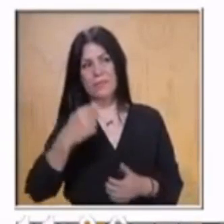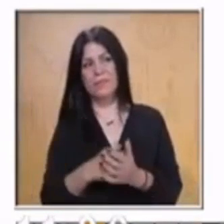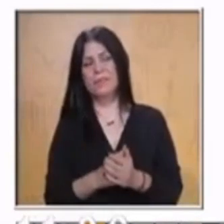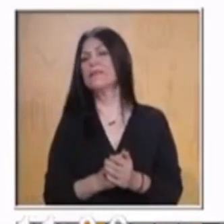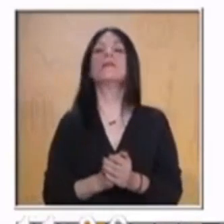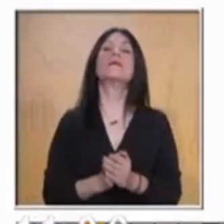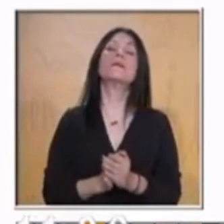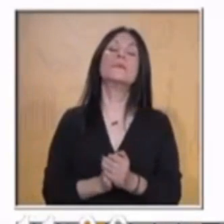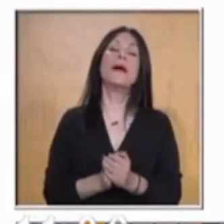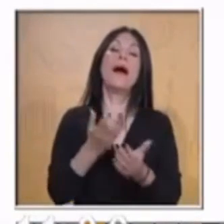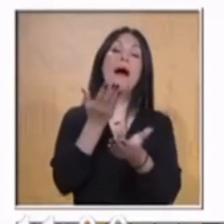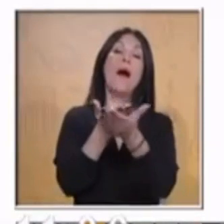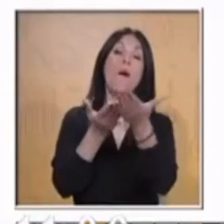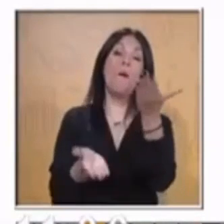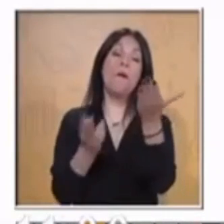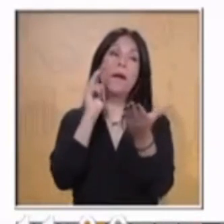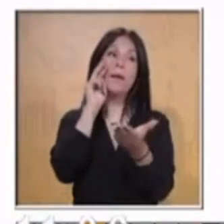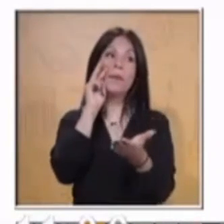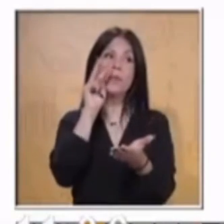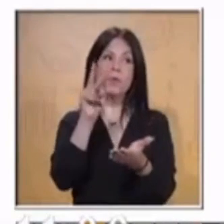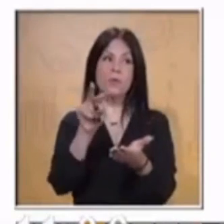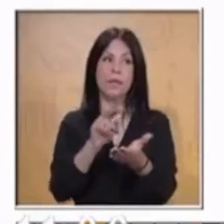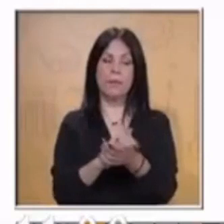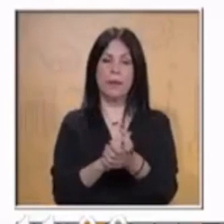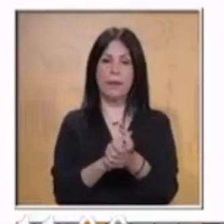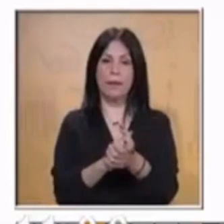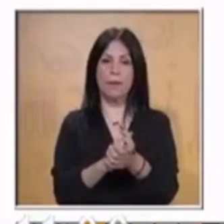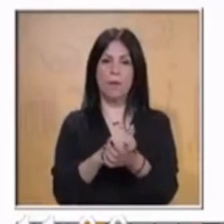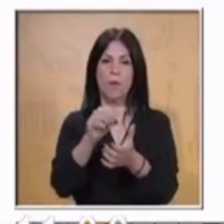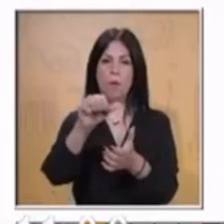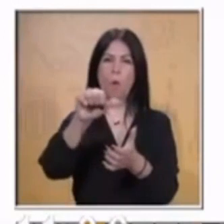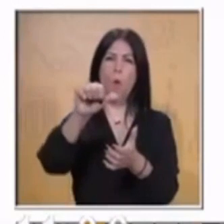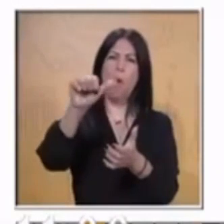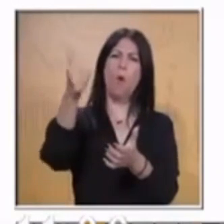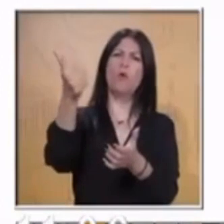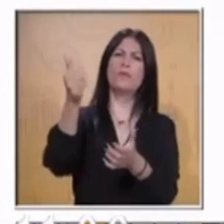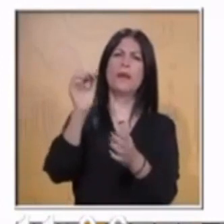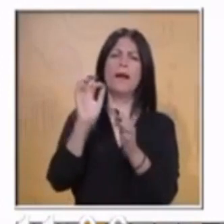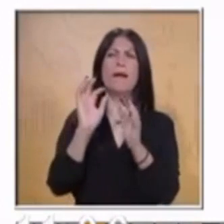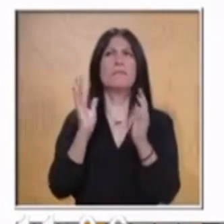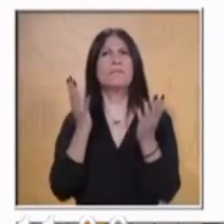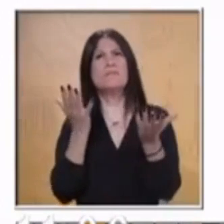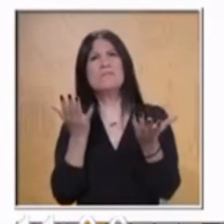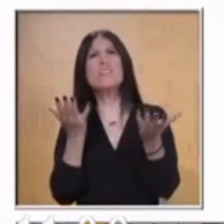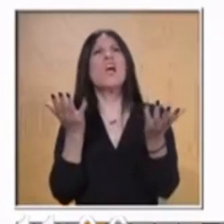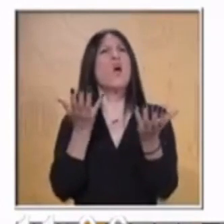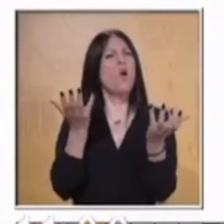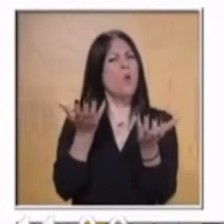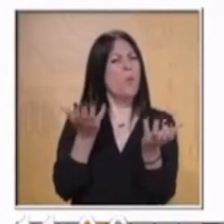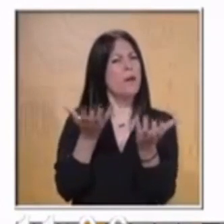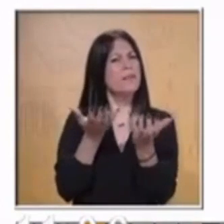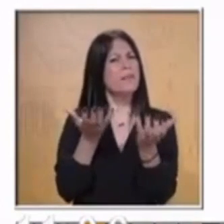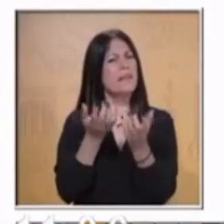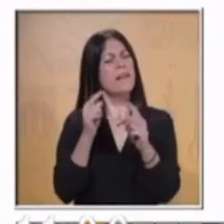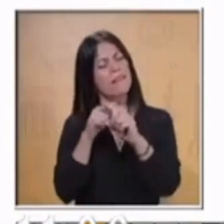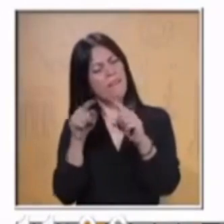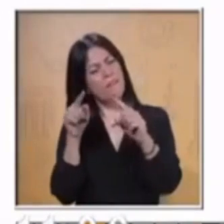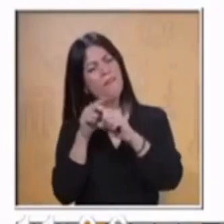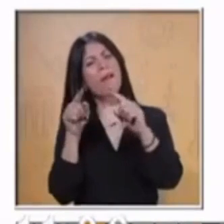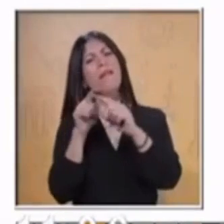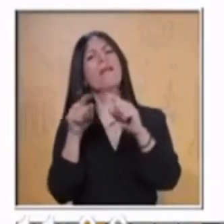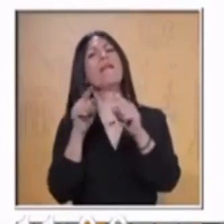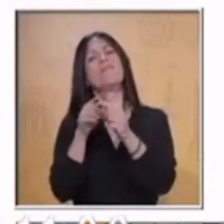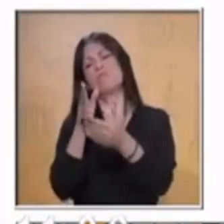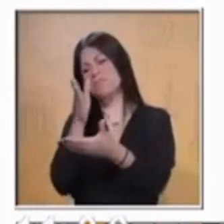Ahora vamos a ver qué otro procedimiento podemos nosotros aplicar para responder o para hallar el